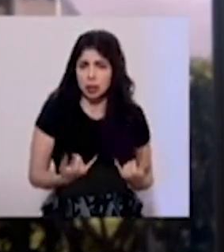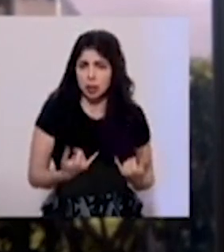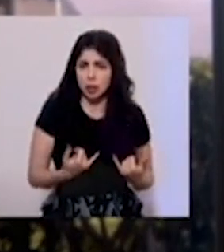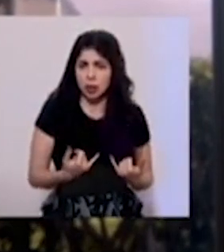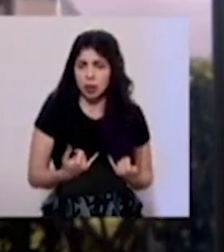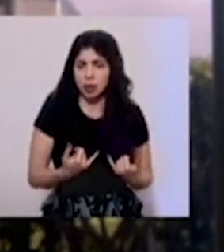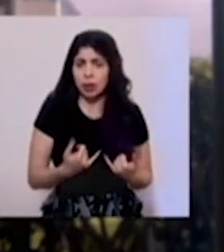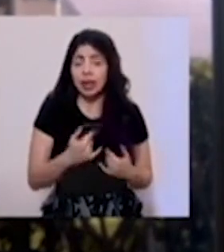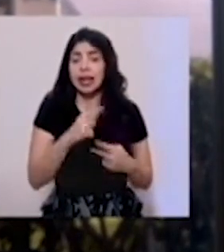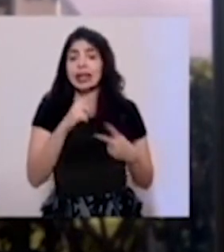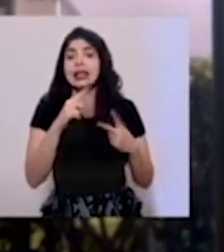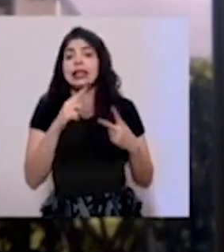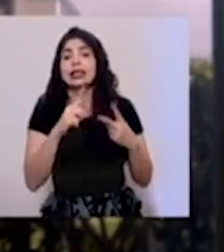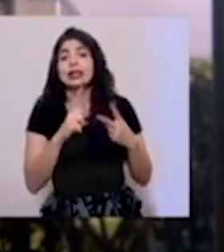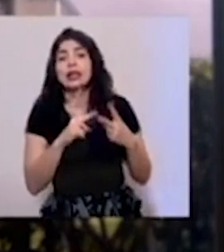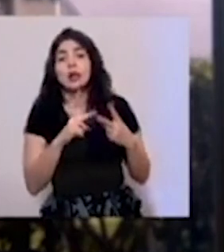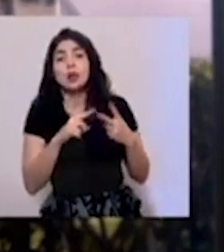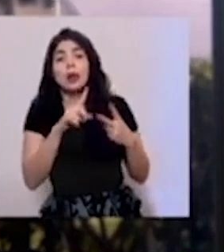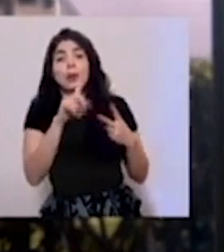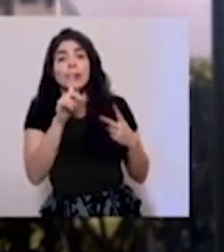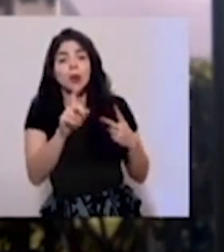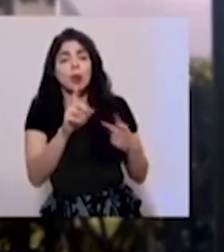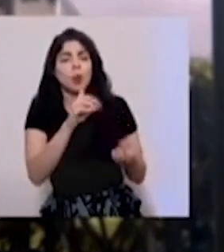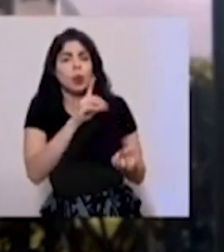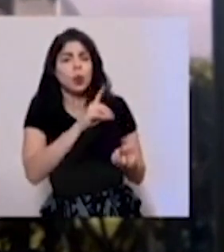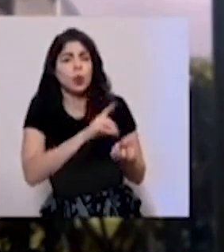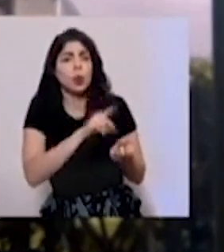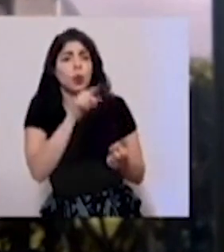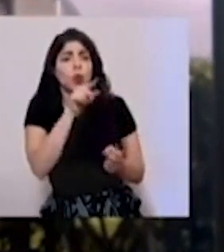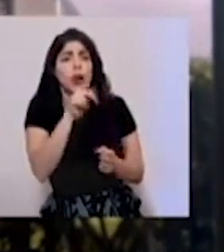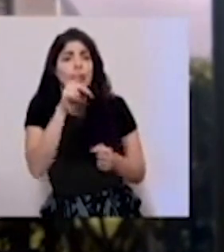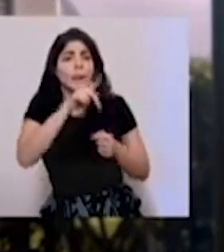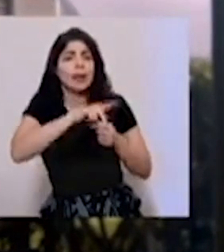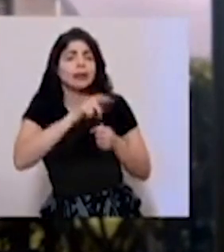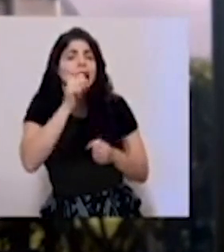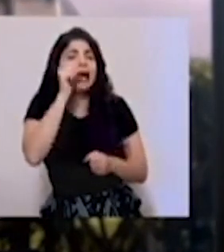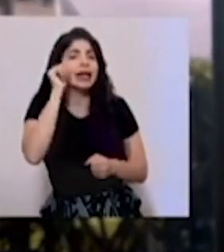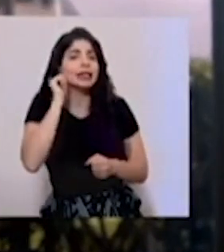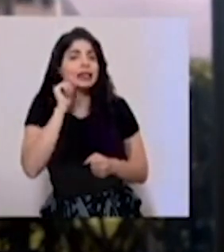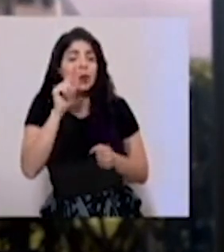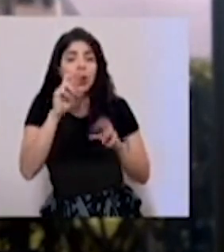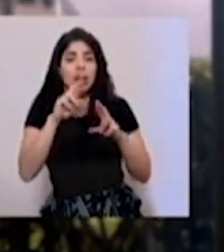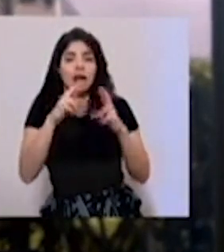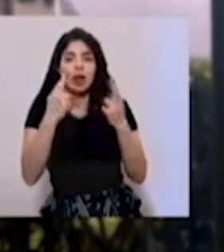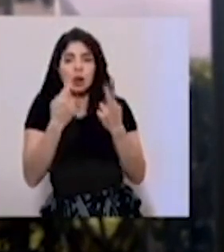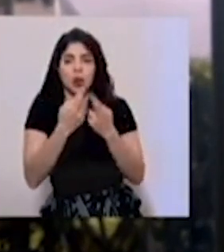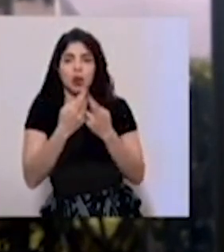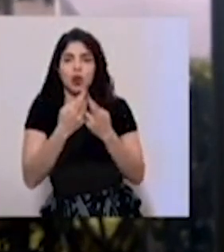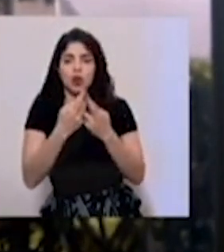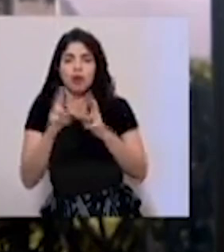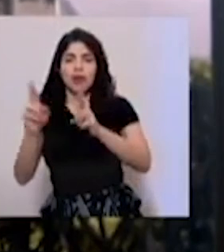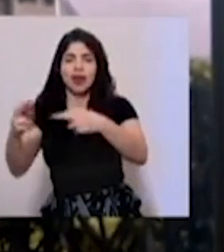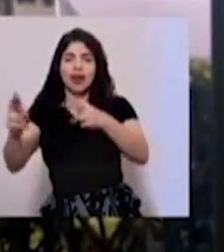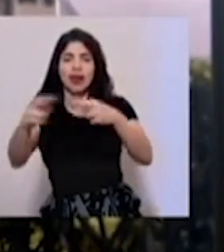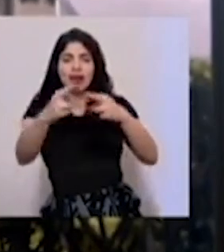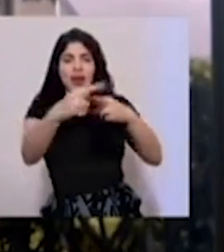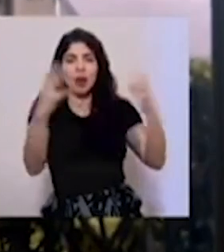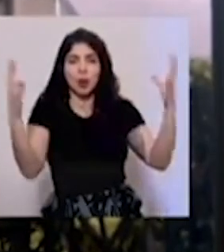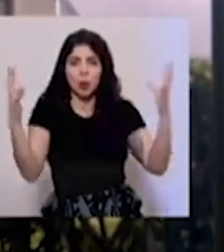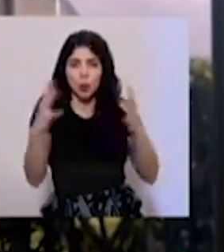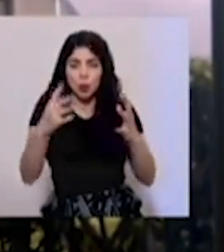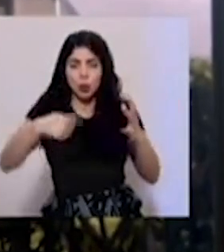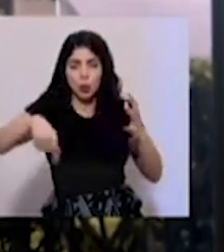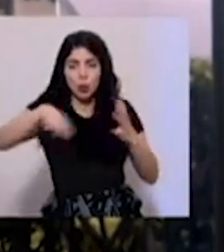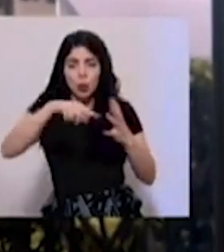La segunda consulta, doctor, usted participó ayer de una sesión interregional con miras a la